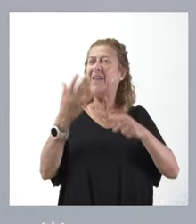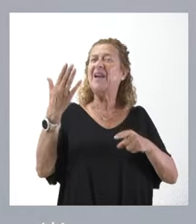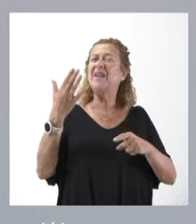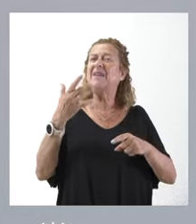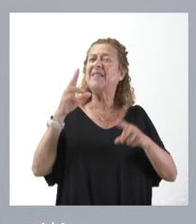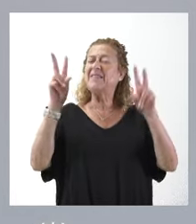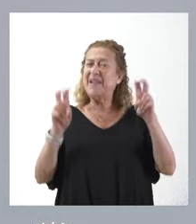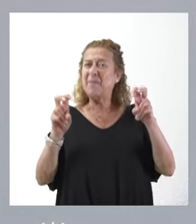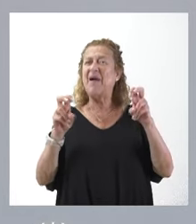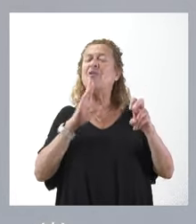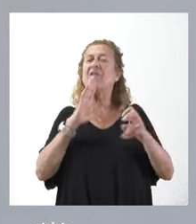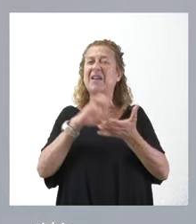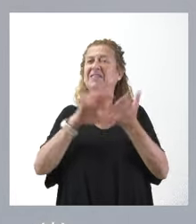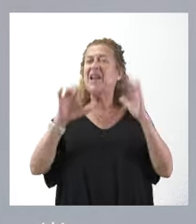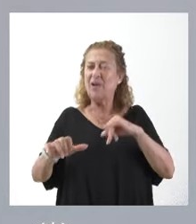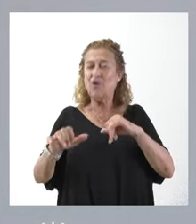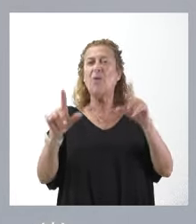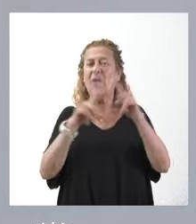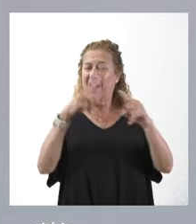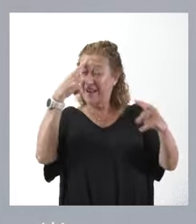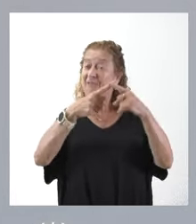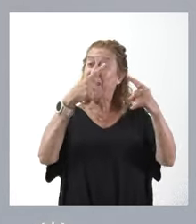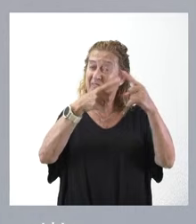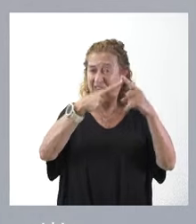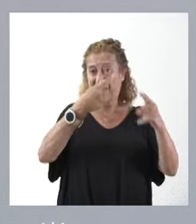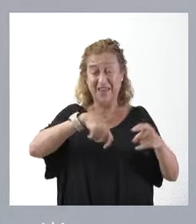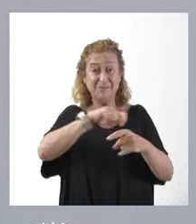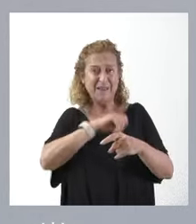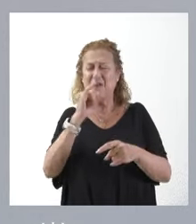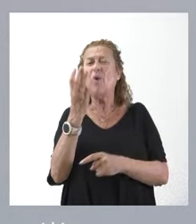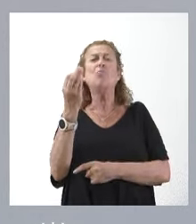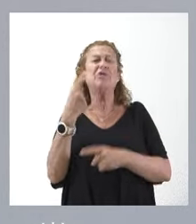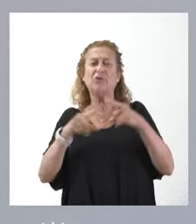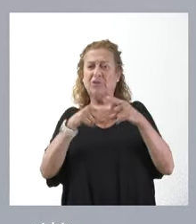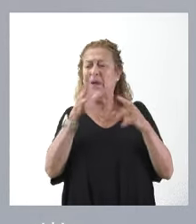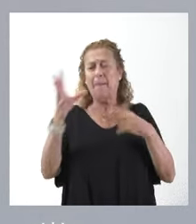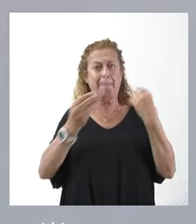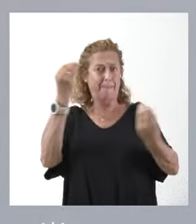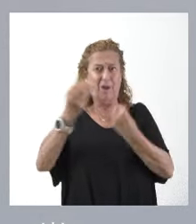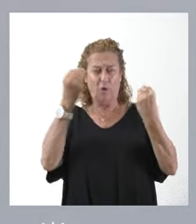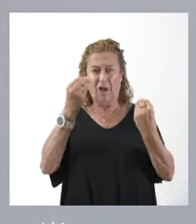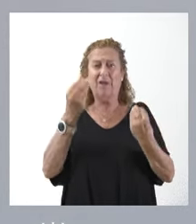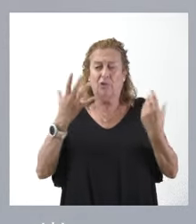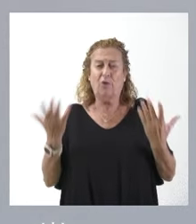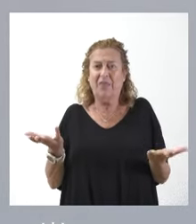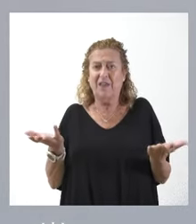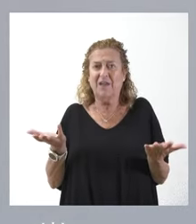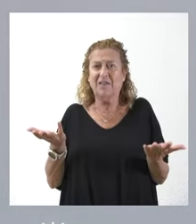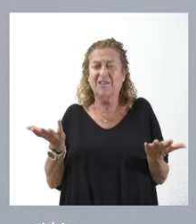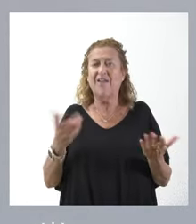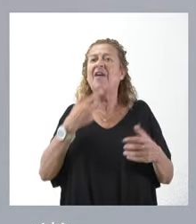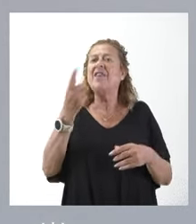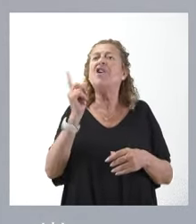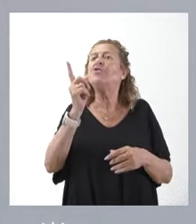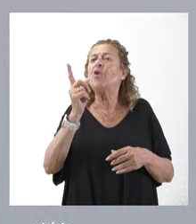materias donde Castilla y León es referencia dentro de España, tenemos muchas cosas para seguir mejorando. Por tanto, señalar